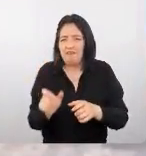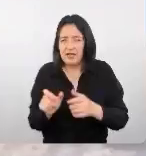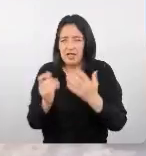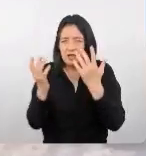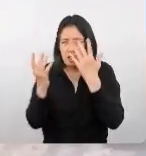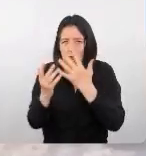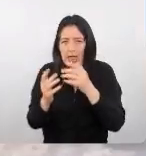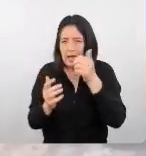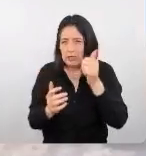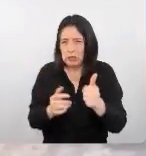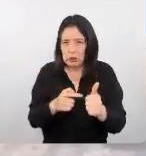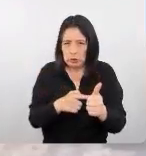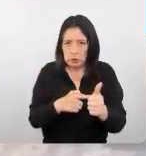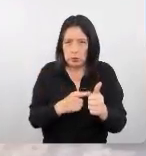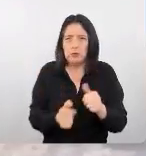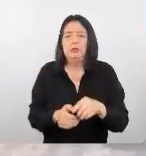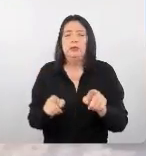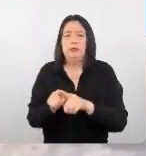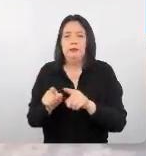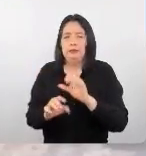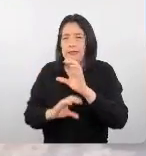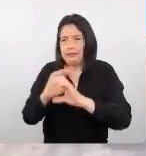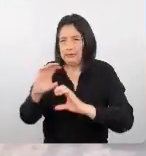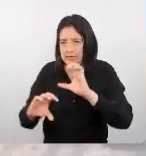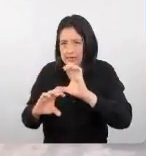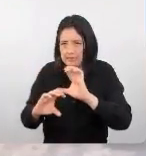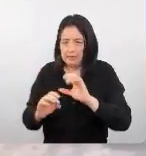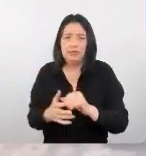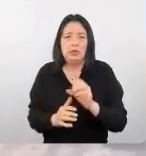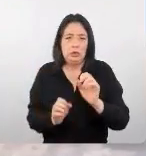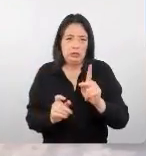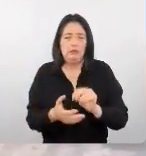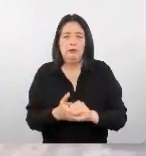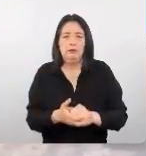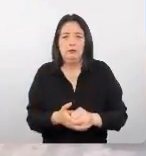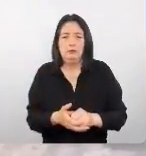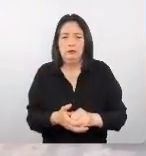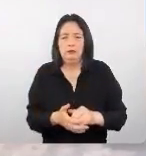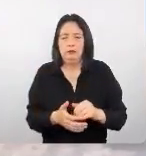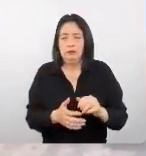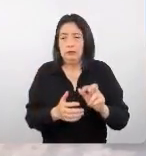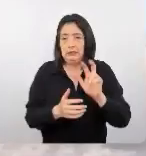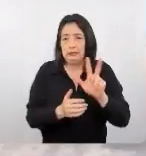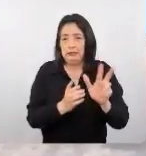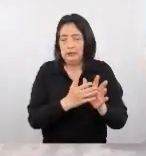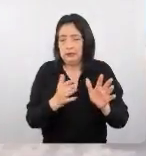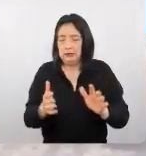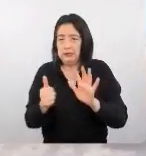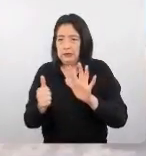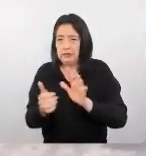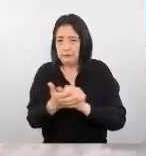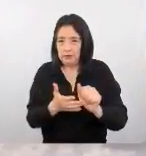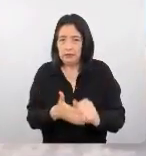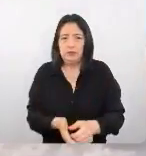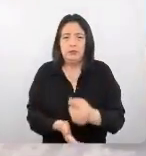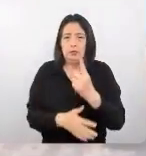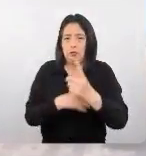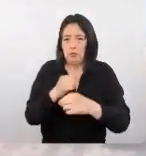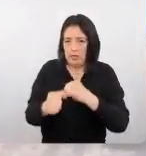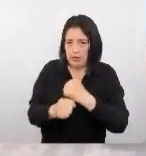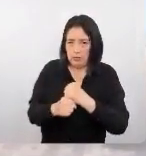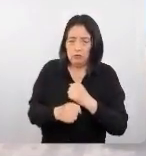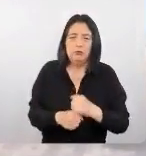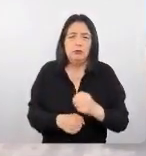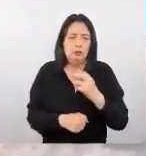barra azul y en la barra celeste. ¿Sí? De tres a seis meses y un año. Estamos viendo que